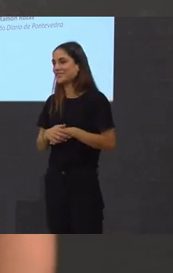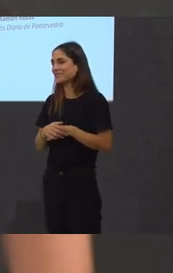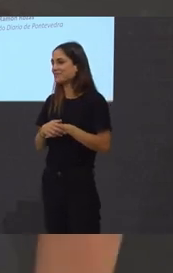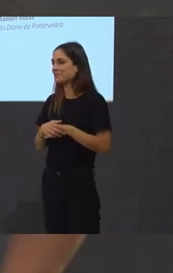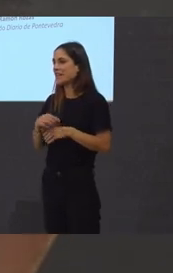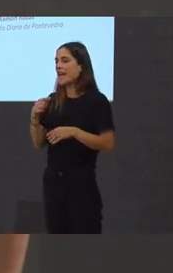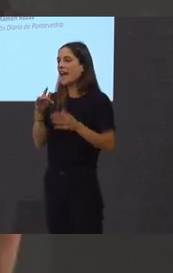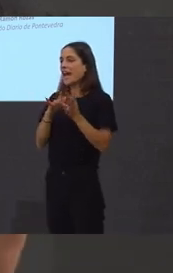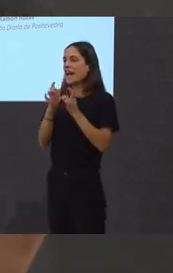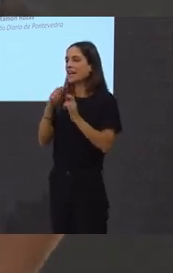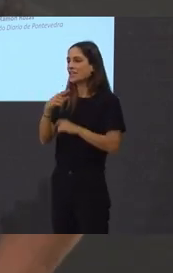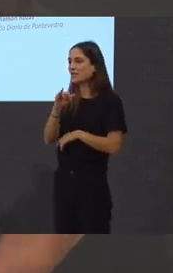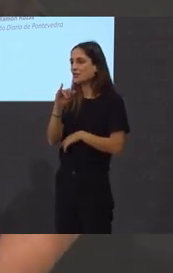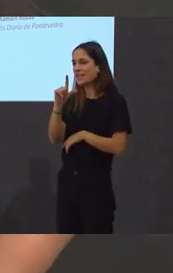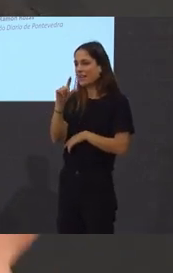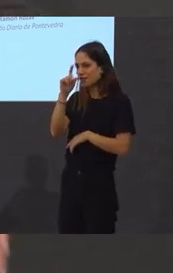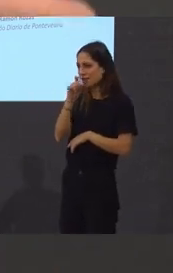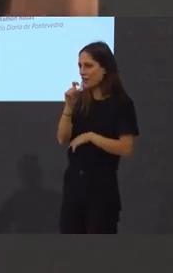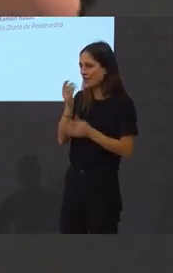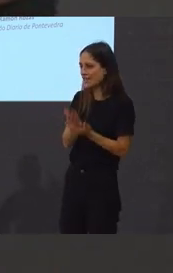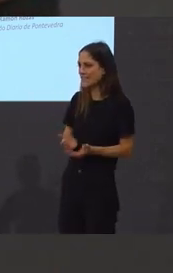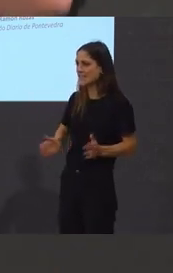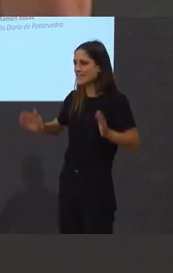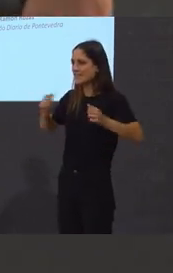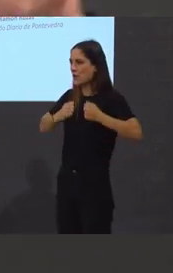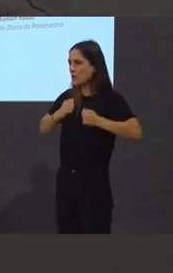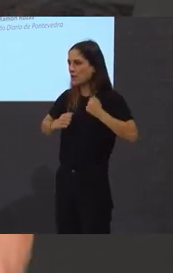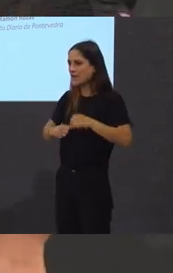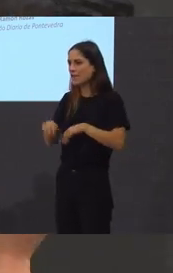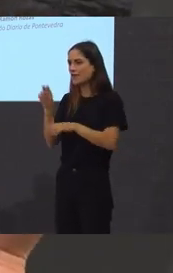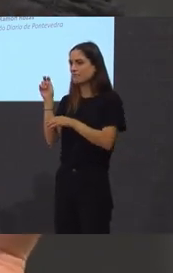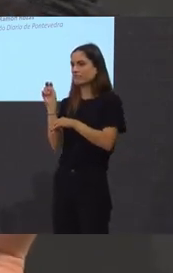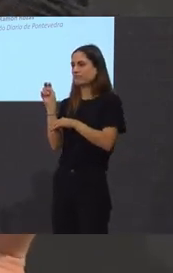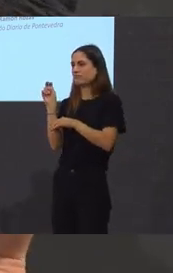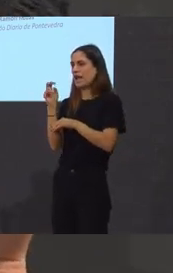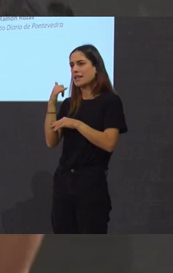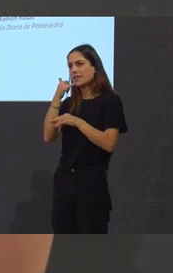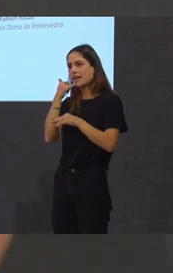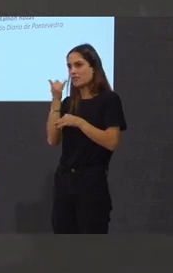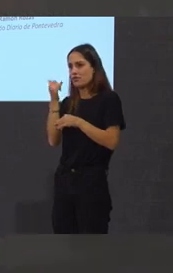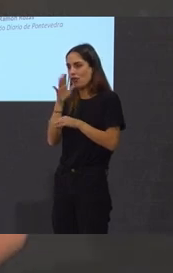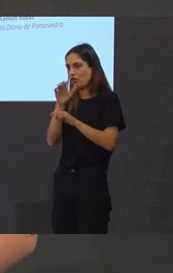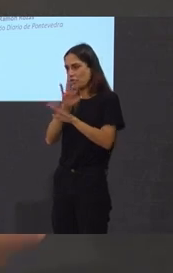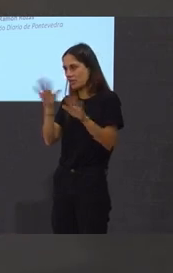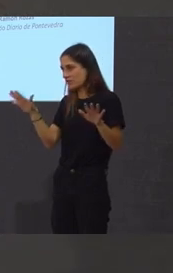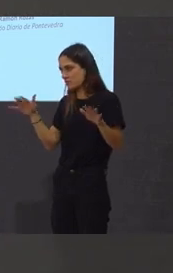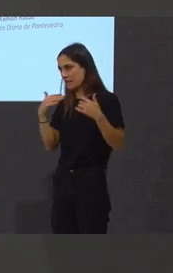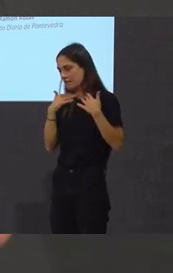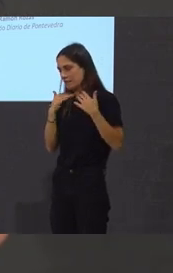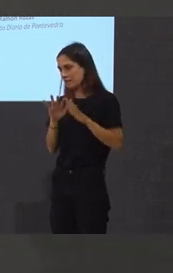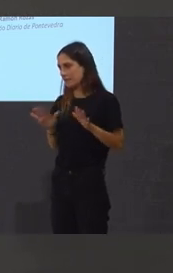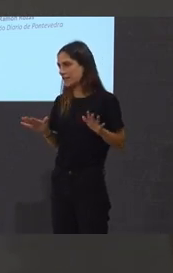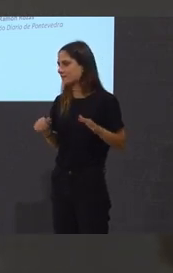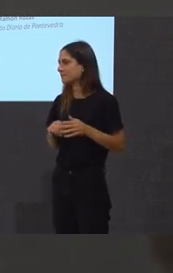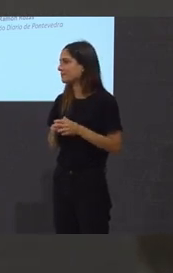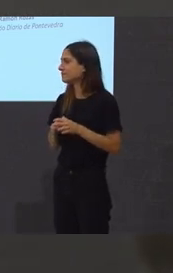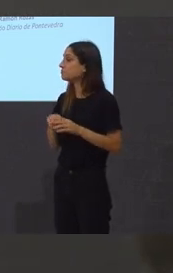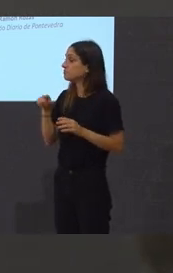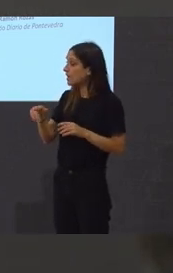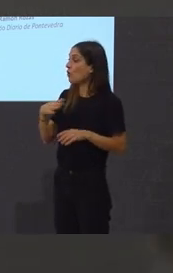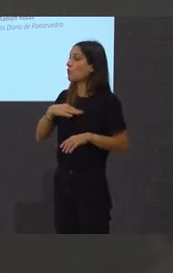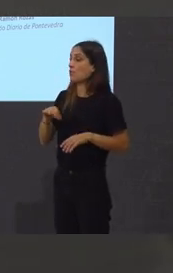Jesús Gil nesa gañera co teléfono horrible grimoso entón ese pode ser un lugar